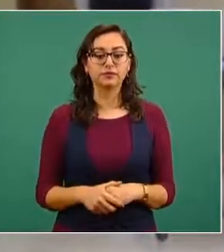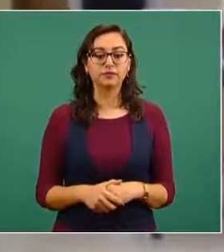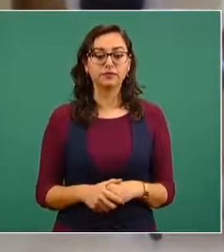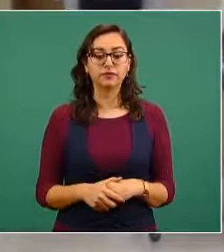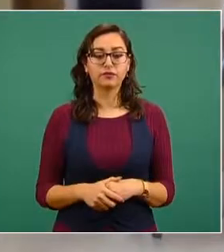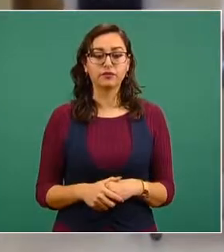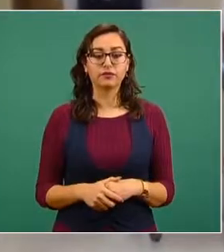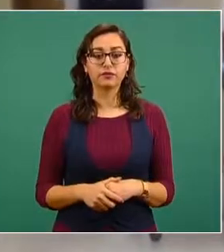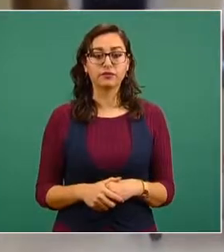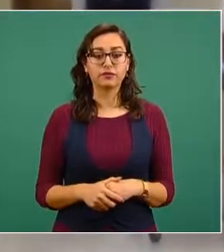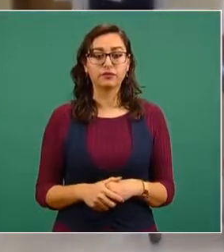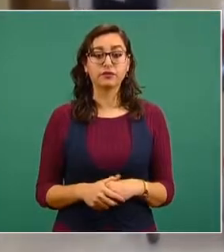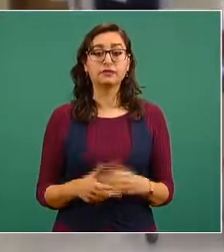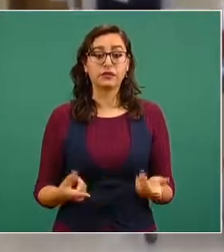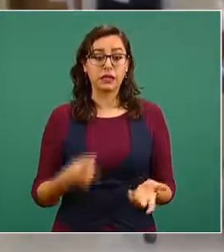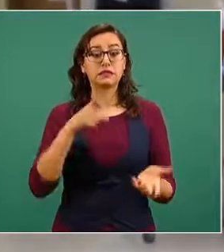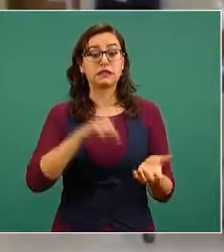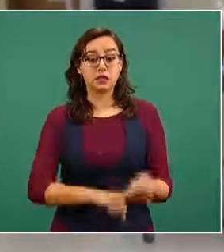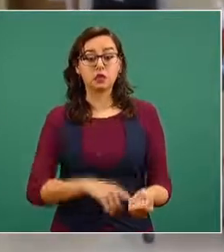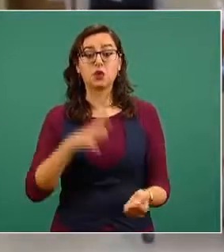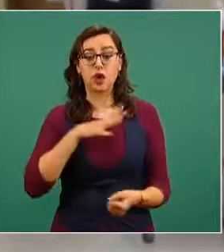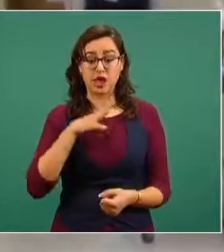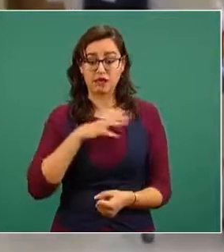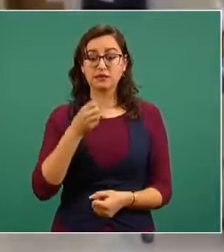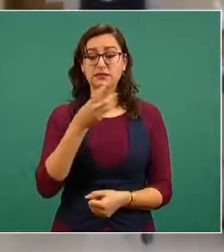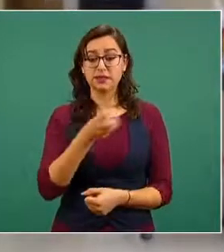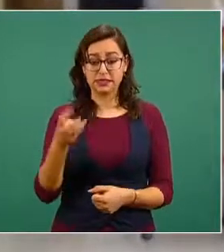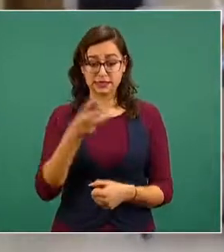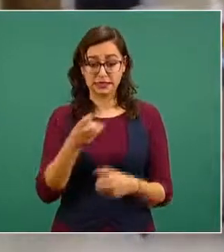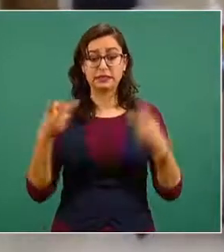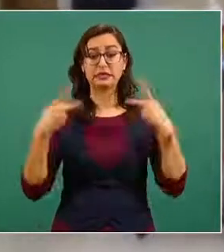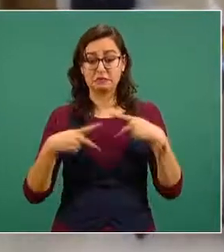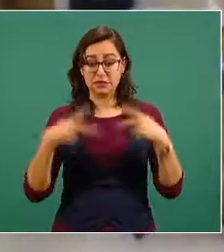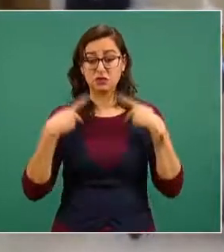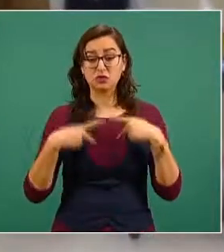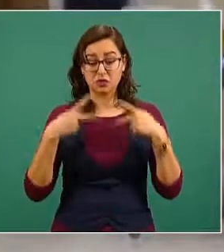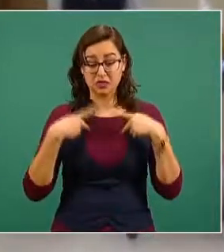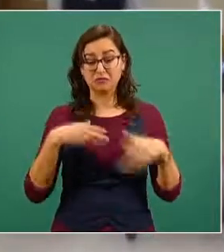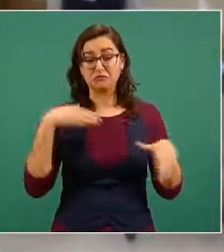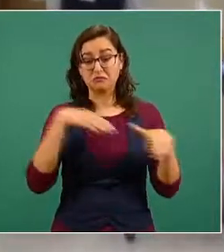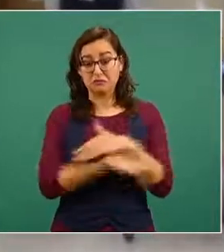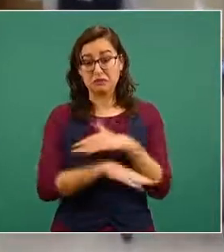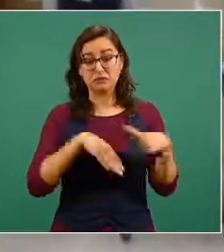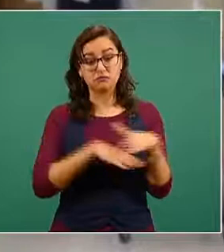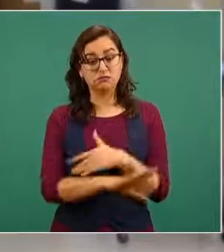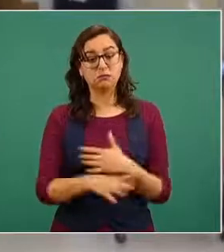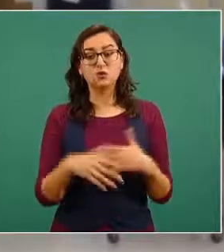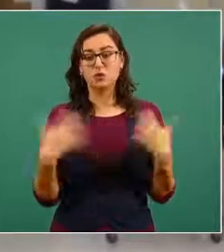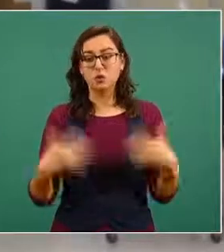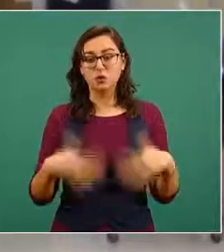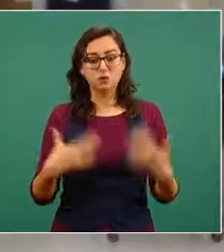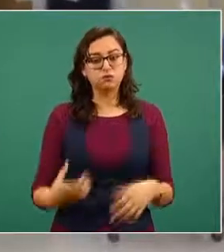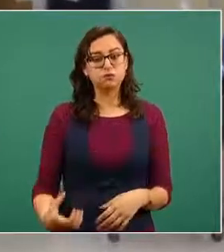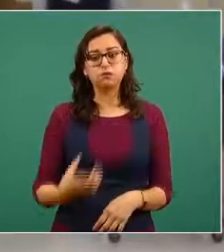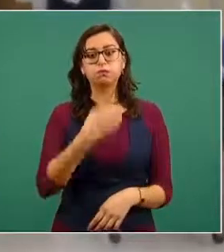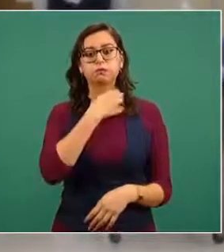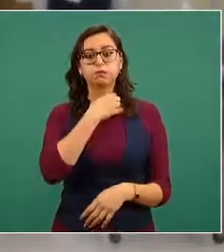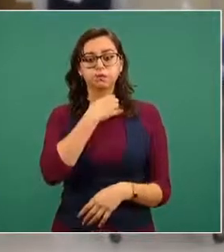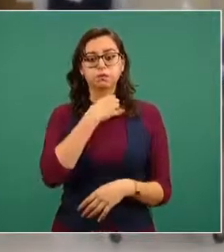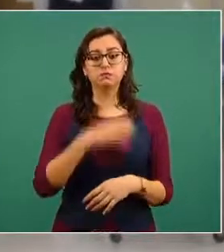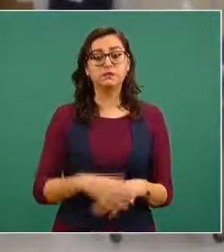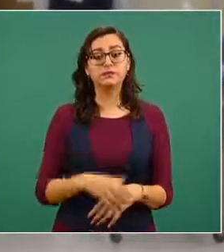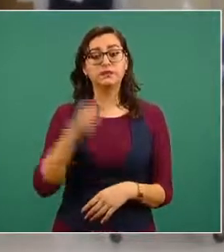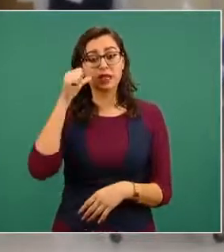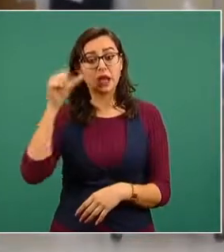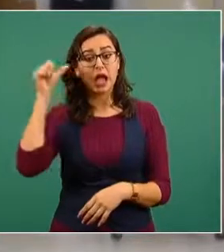tenemos 300 pacientes internados más de la capacidad que tiene este hospital y ayer recibí una llamada de